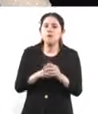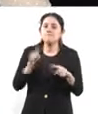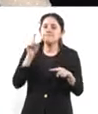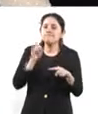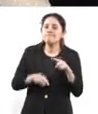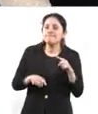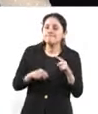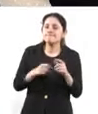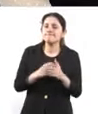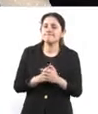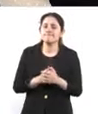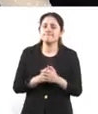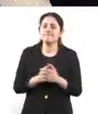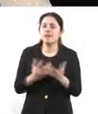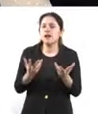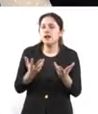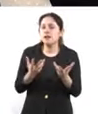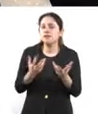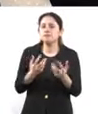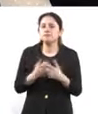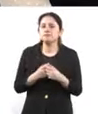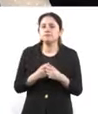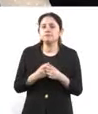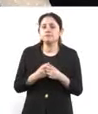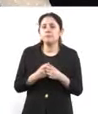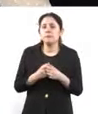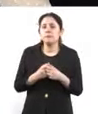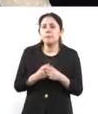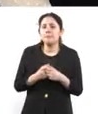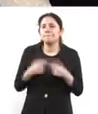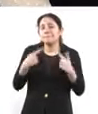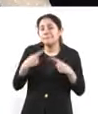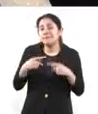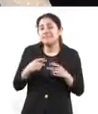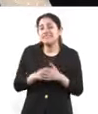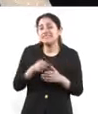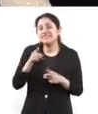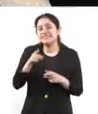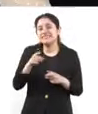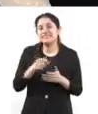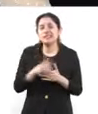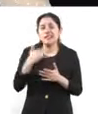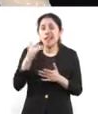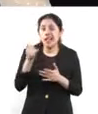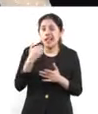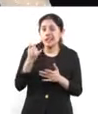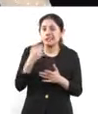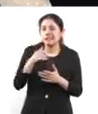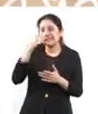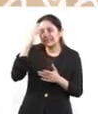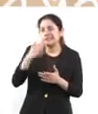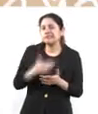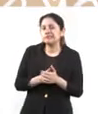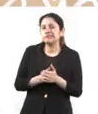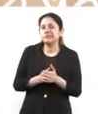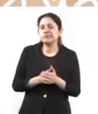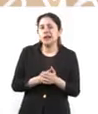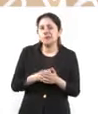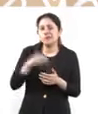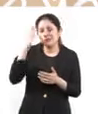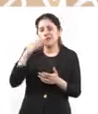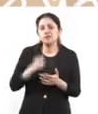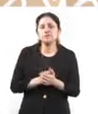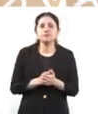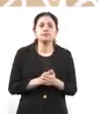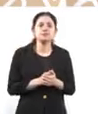nido de… Cloaca. Esta cloaca. Esa cloaca de prensa. Fíjense, hay